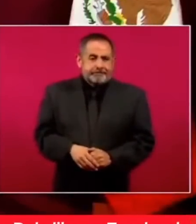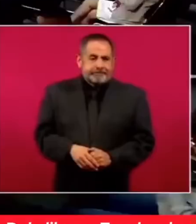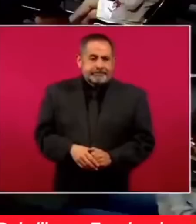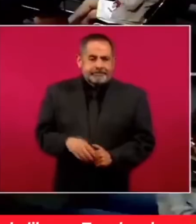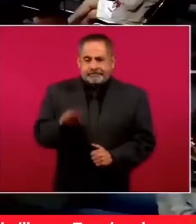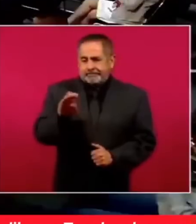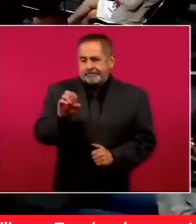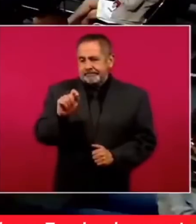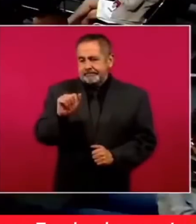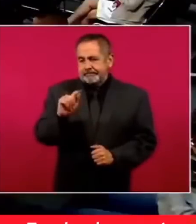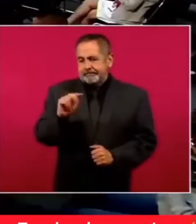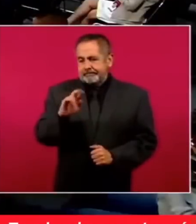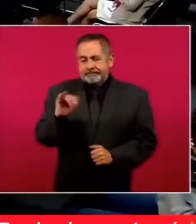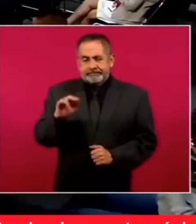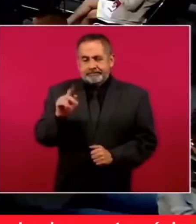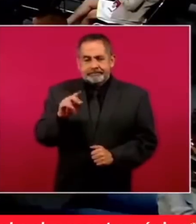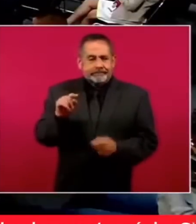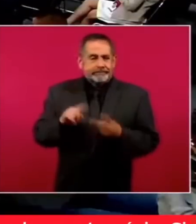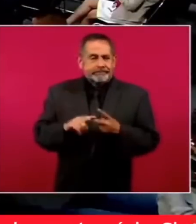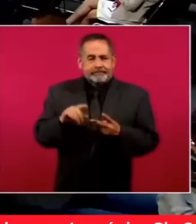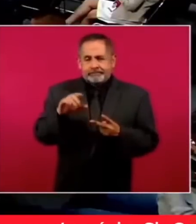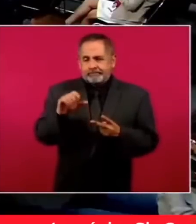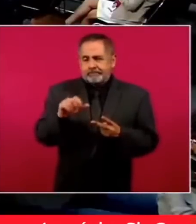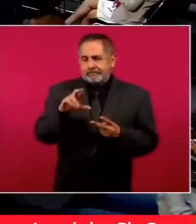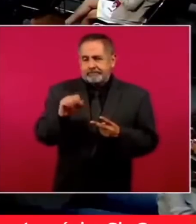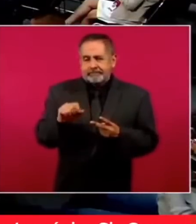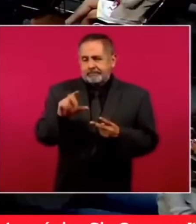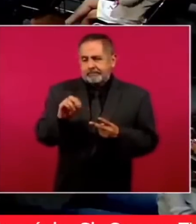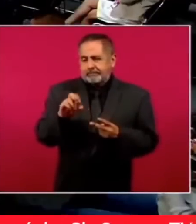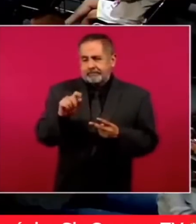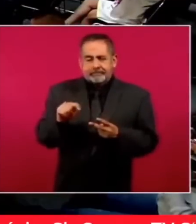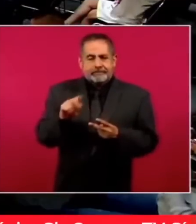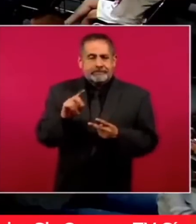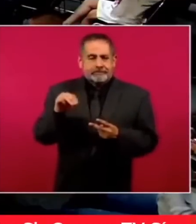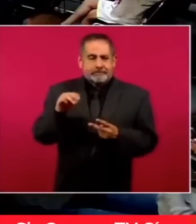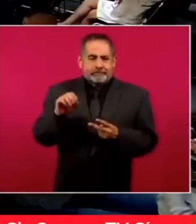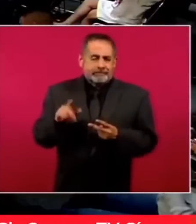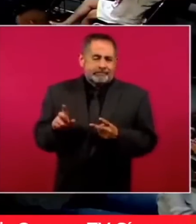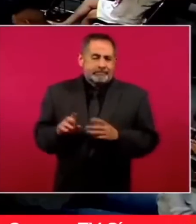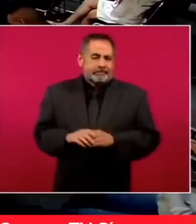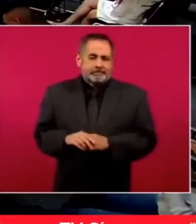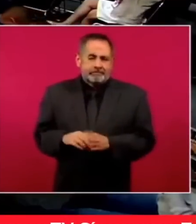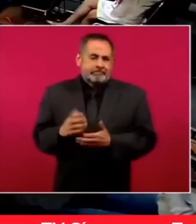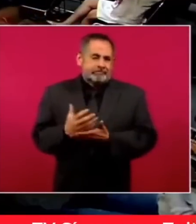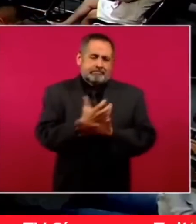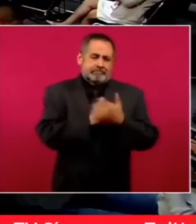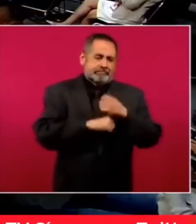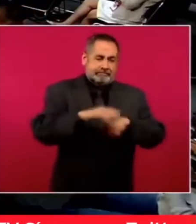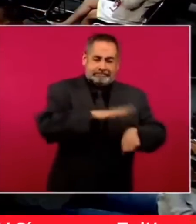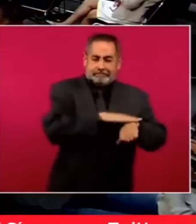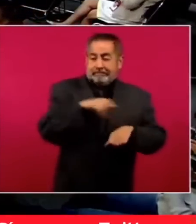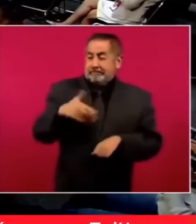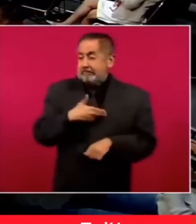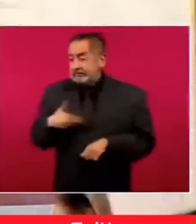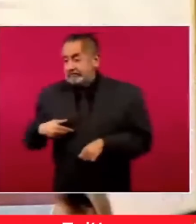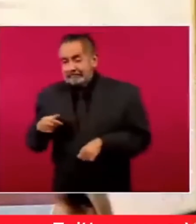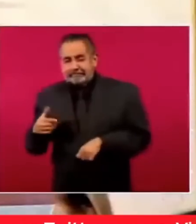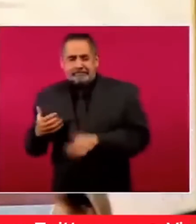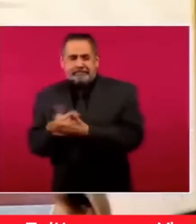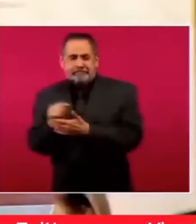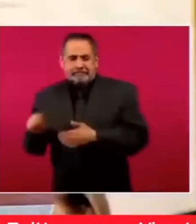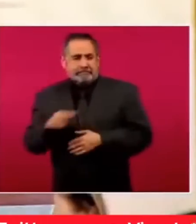Beatriz Paredes, Carlos López de Mola, no, él no, él gana más. Este,